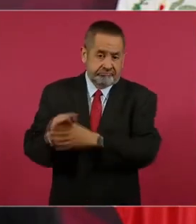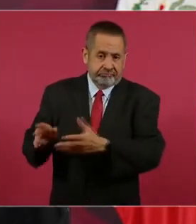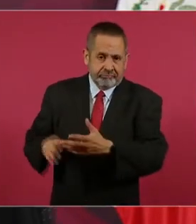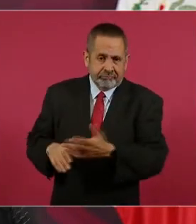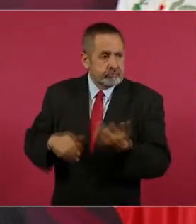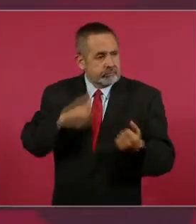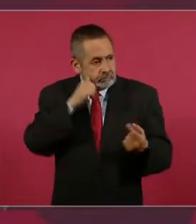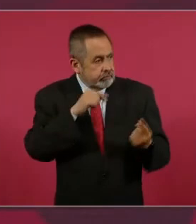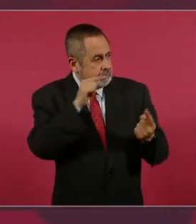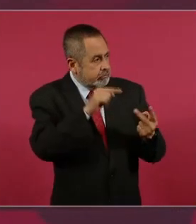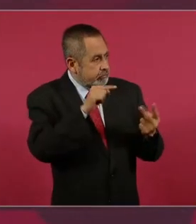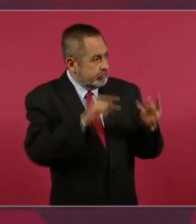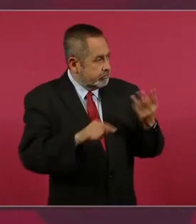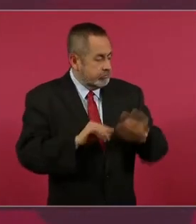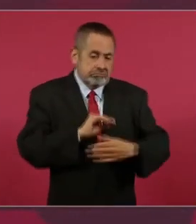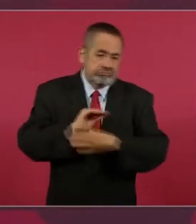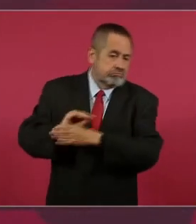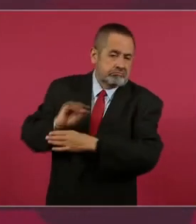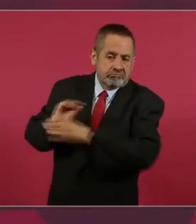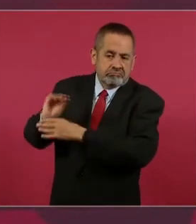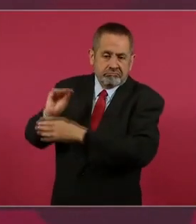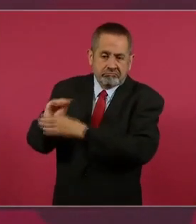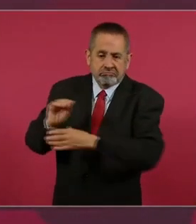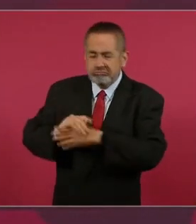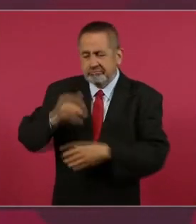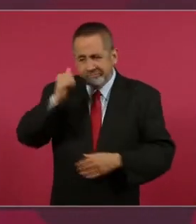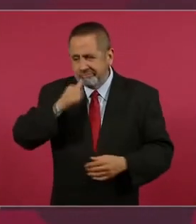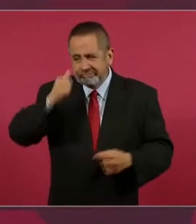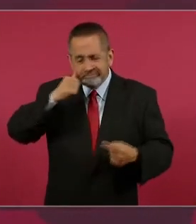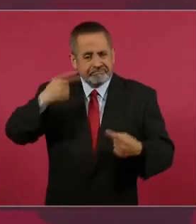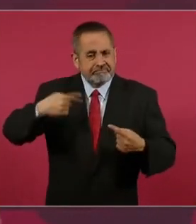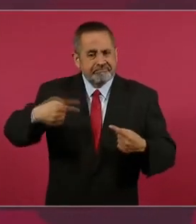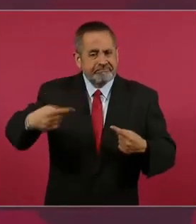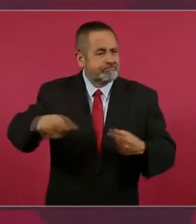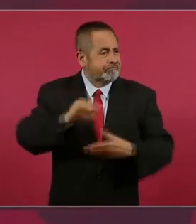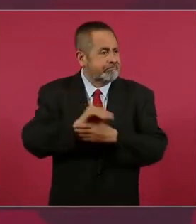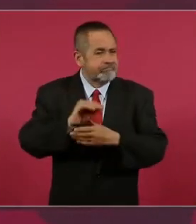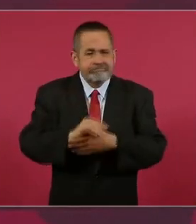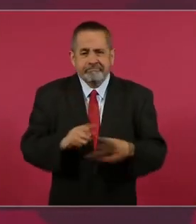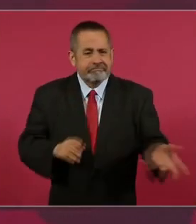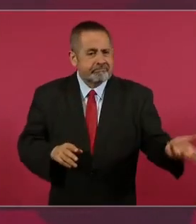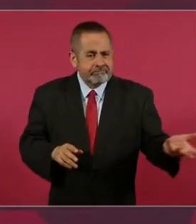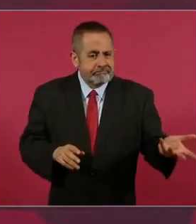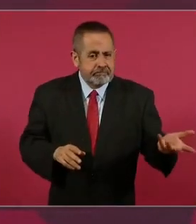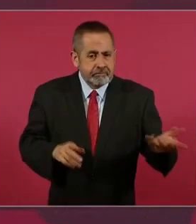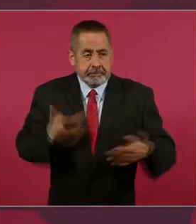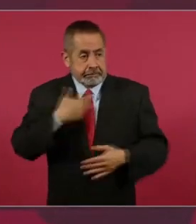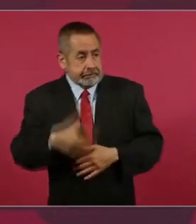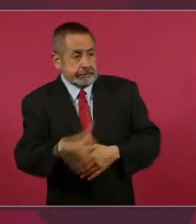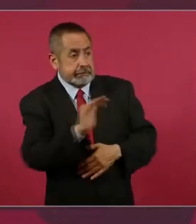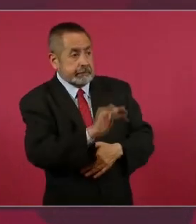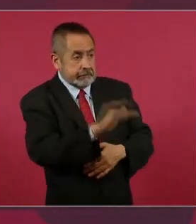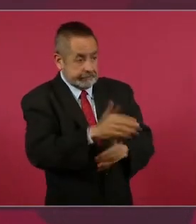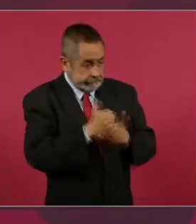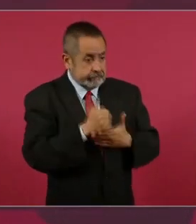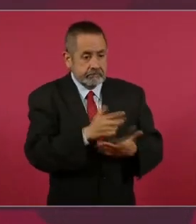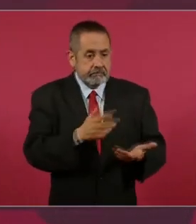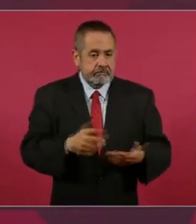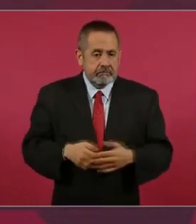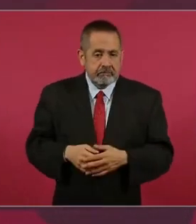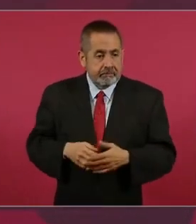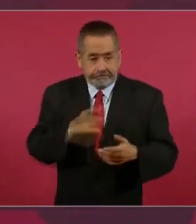todo, en todo. Cuando se pide que se